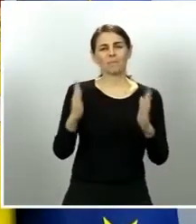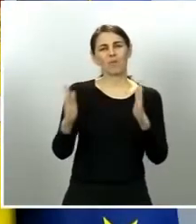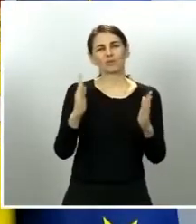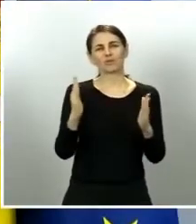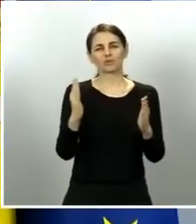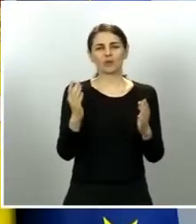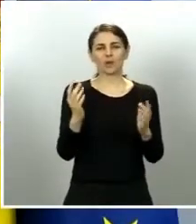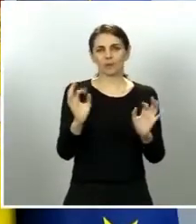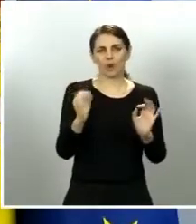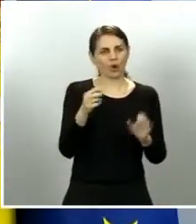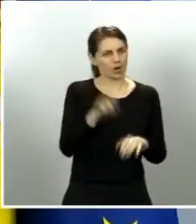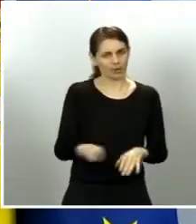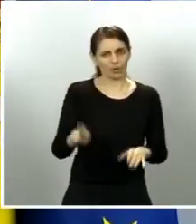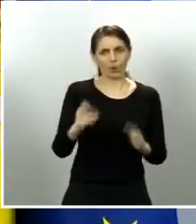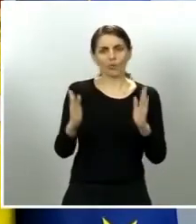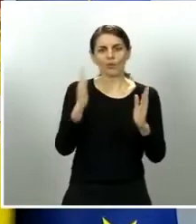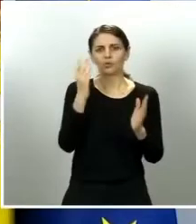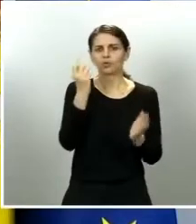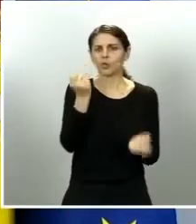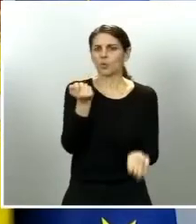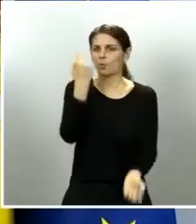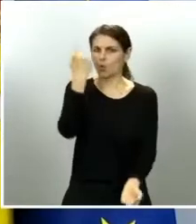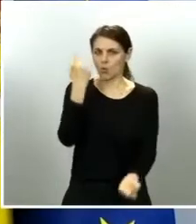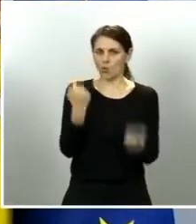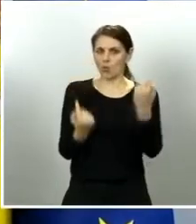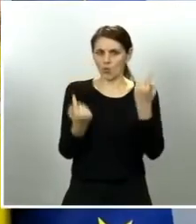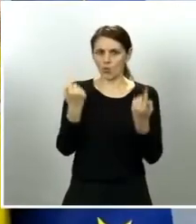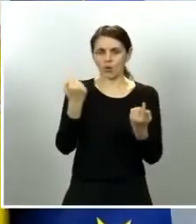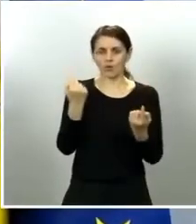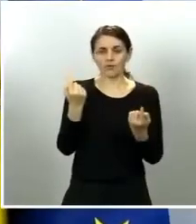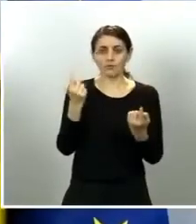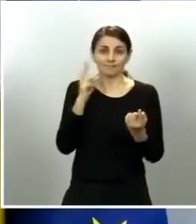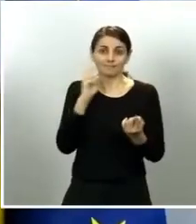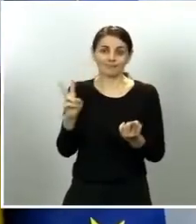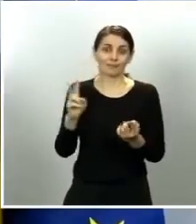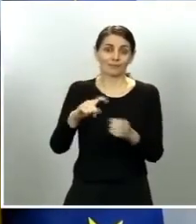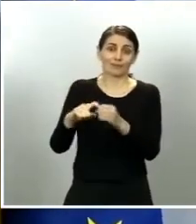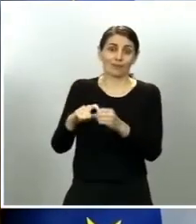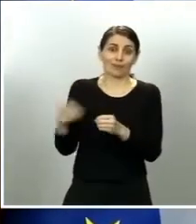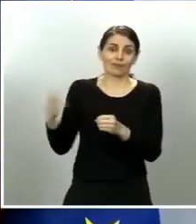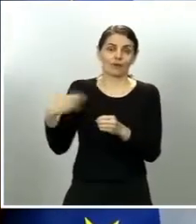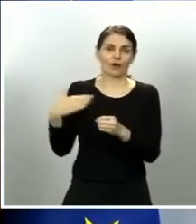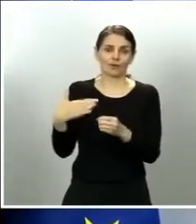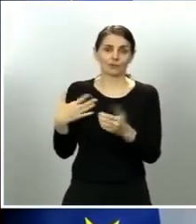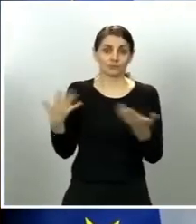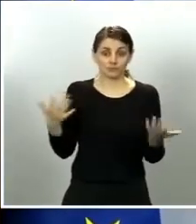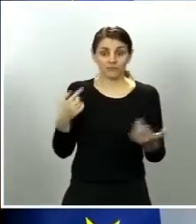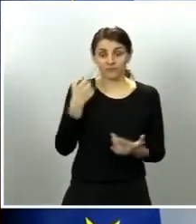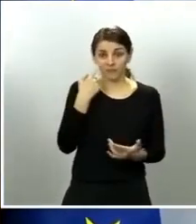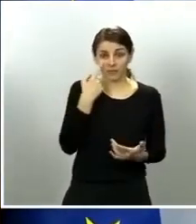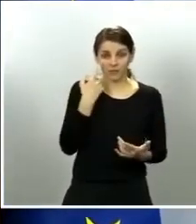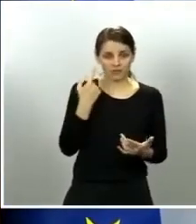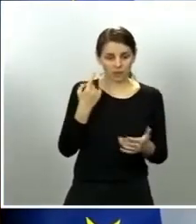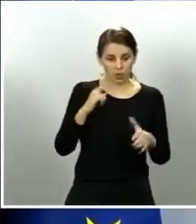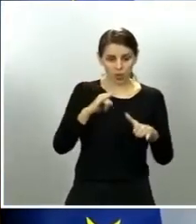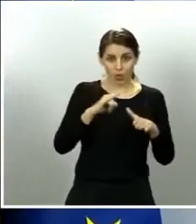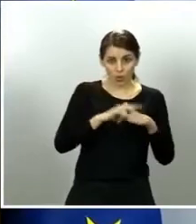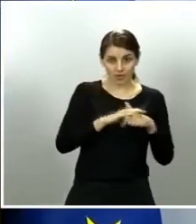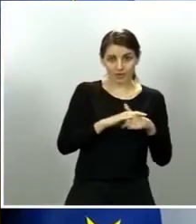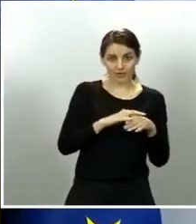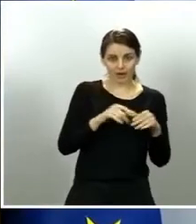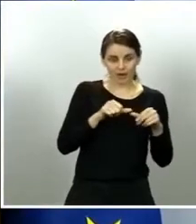esporádicos y buena prueba de ello es que a partir del lunes todos hemos podido comprobar y determinar que esos